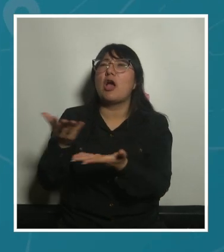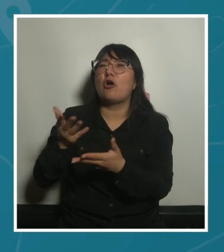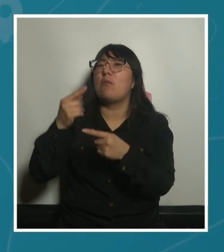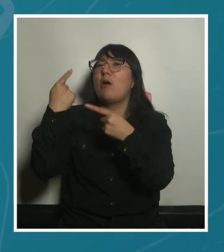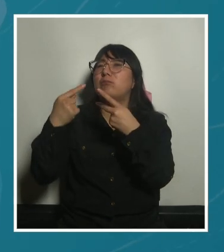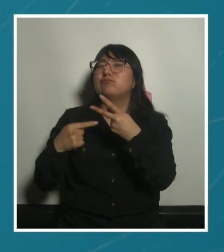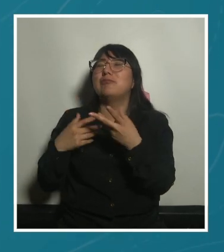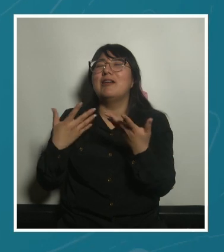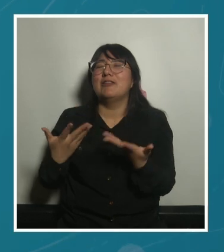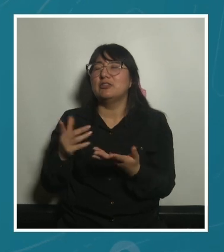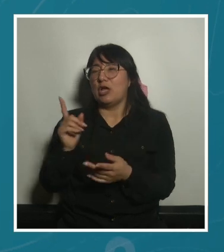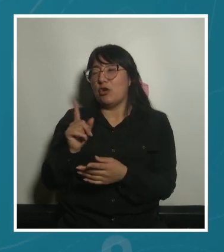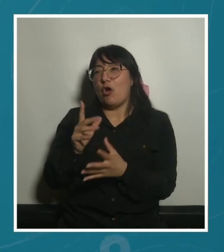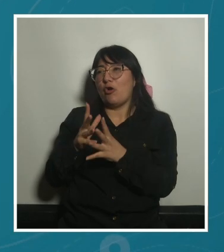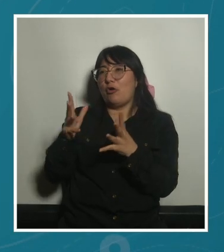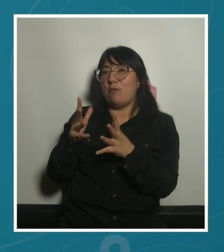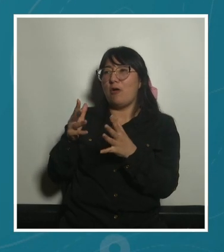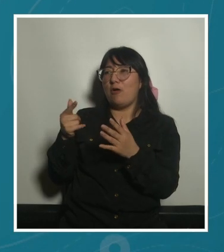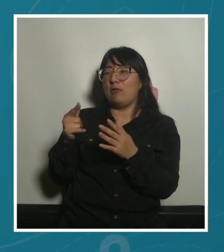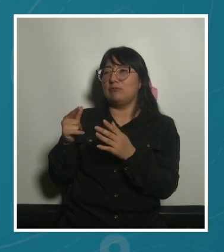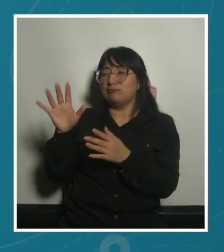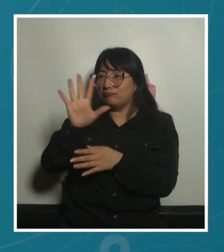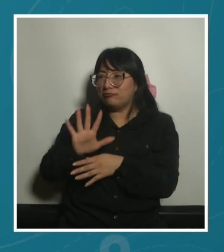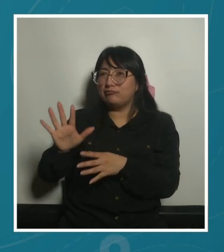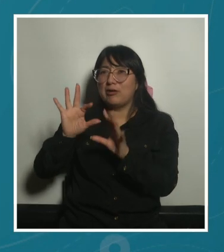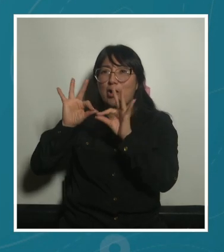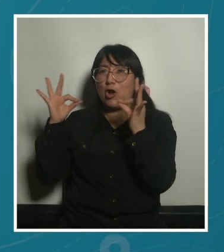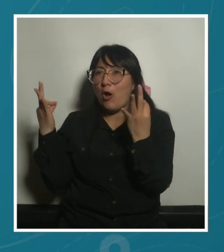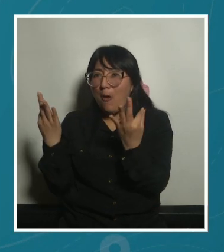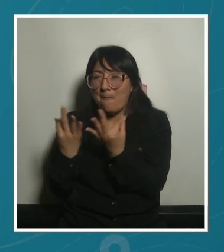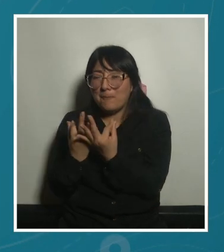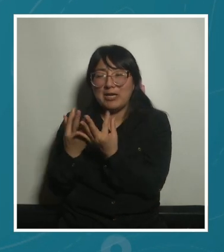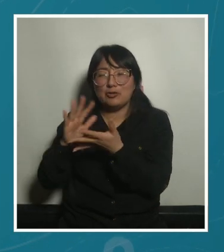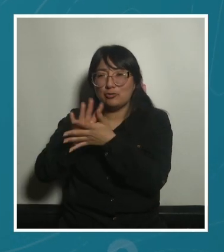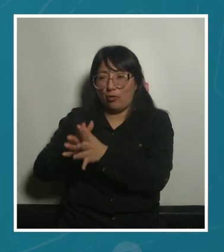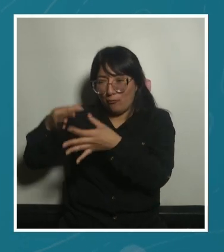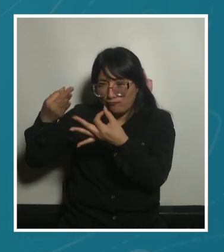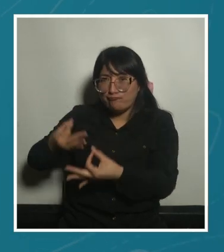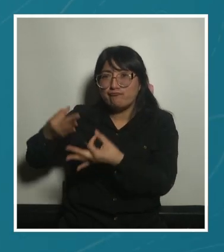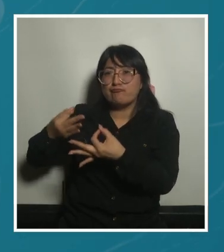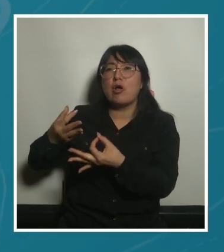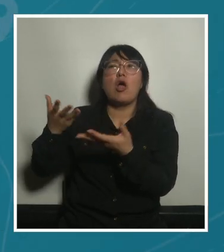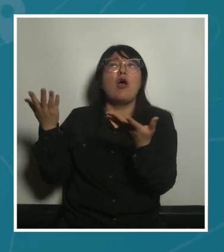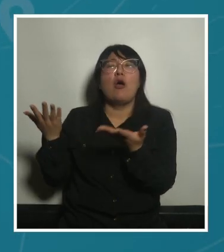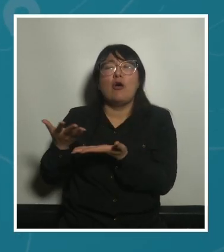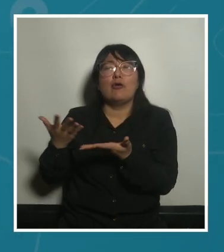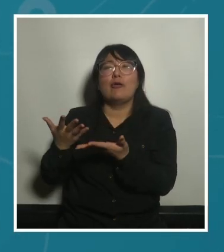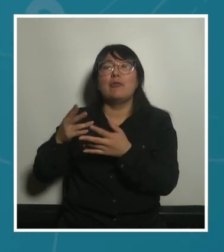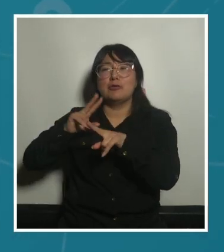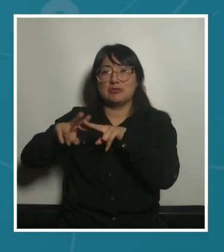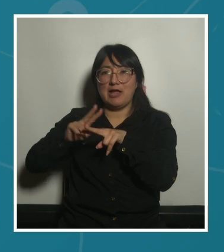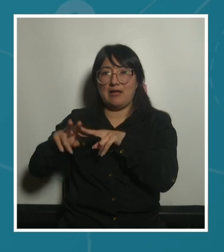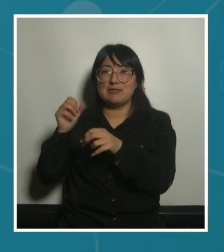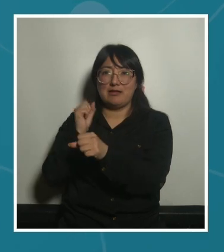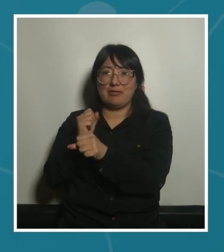¿vale? o sea no es un nivel de abstracción sino que es el nivel concreto de cómo se está articulando